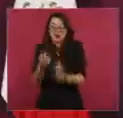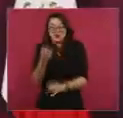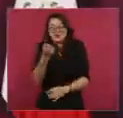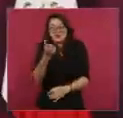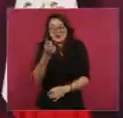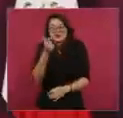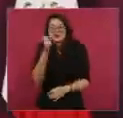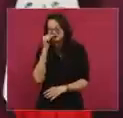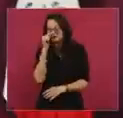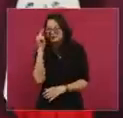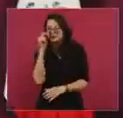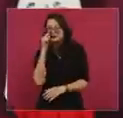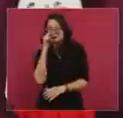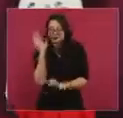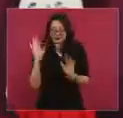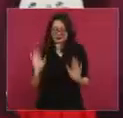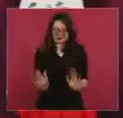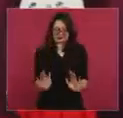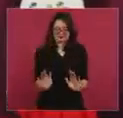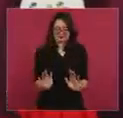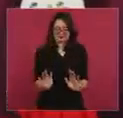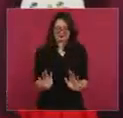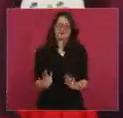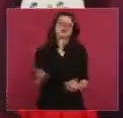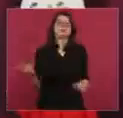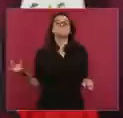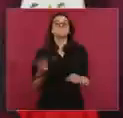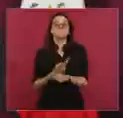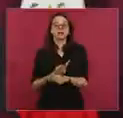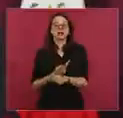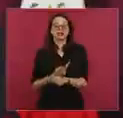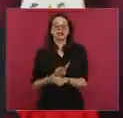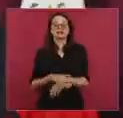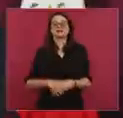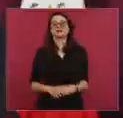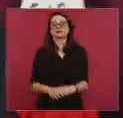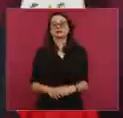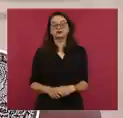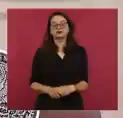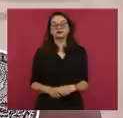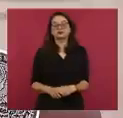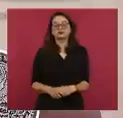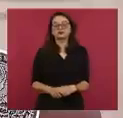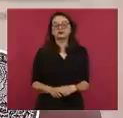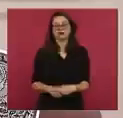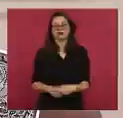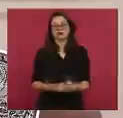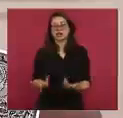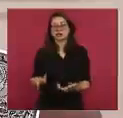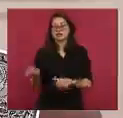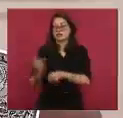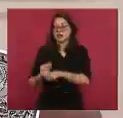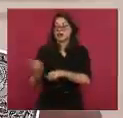hacen una encuesta, o mejor dicho, publican una encuesta semanal,